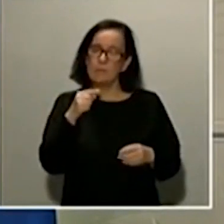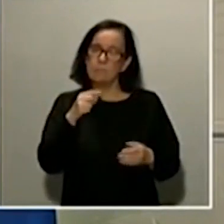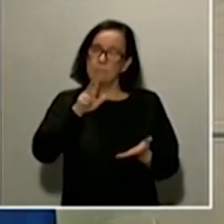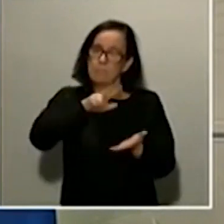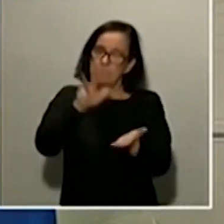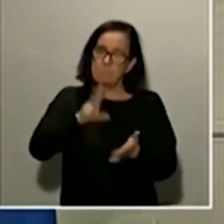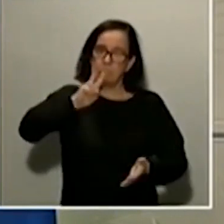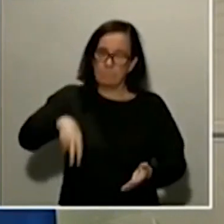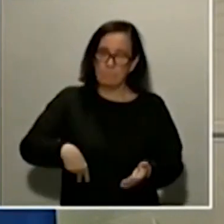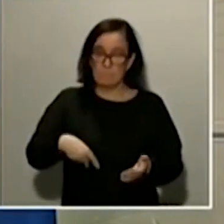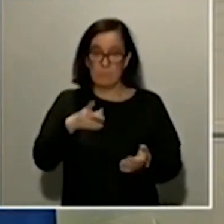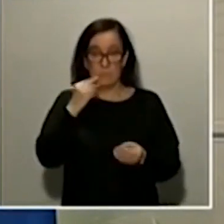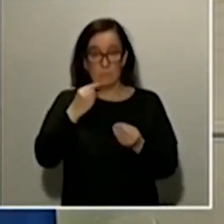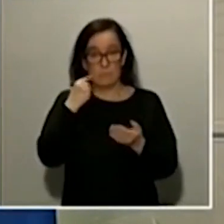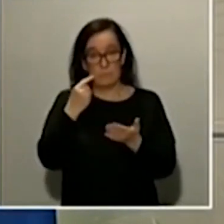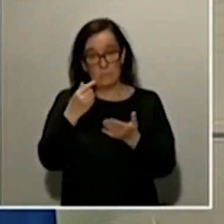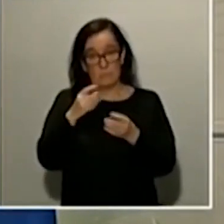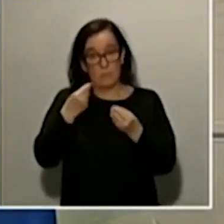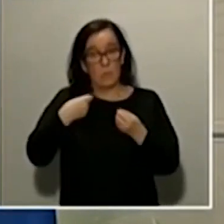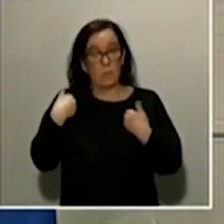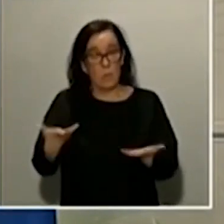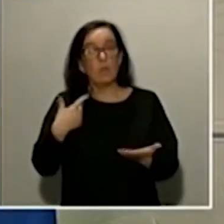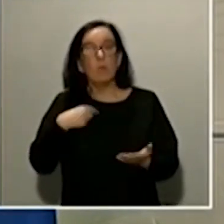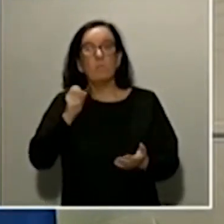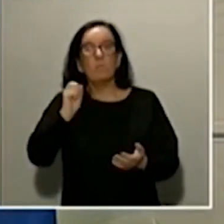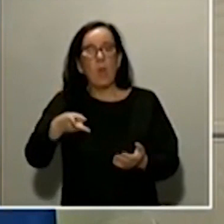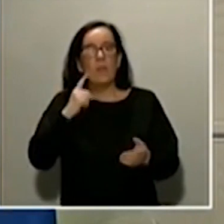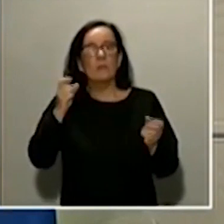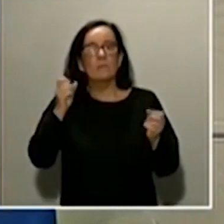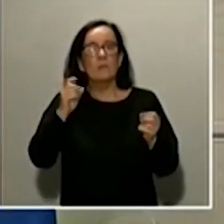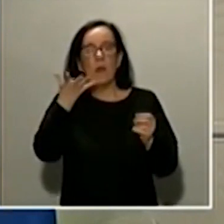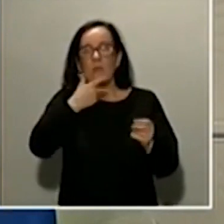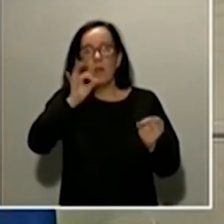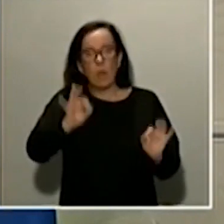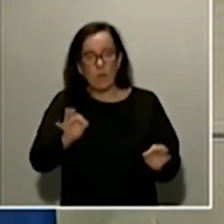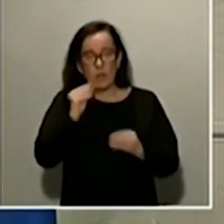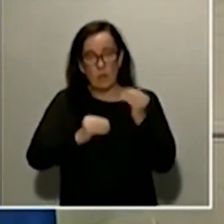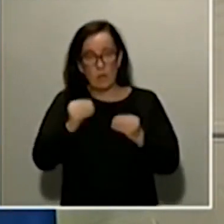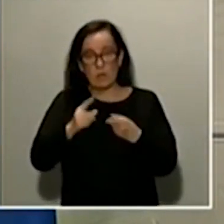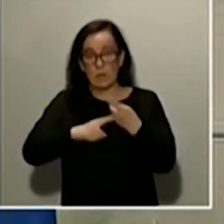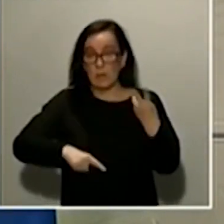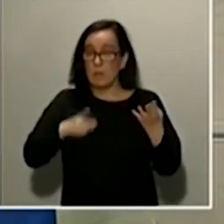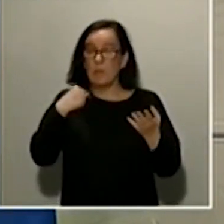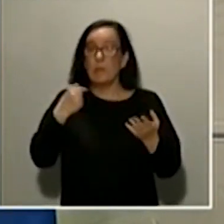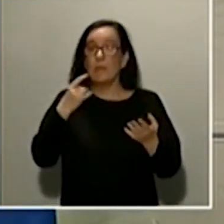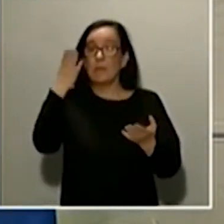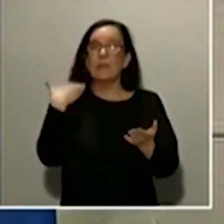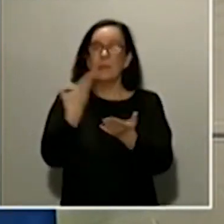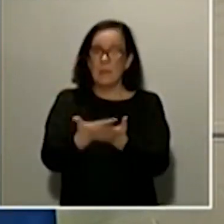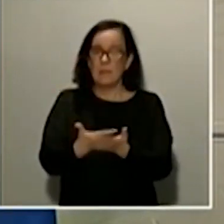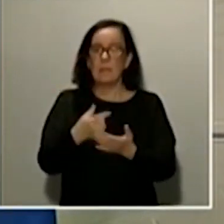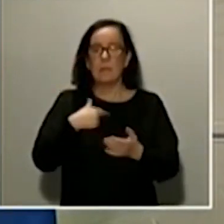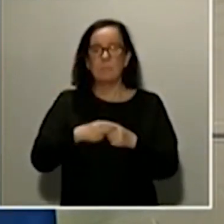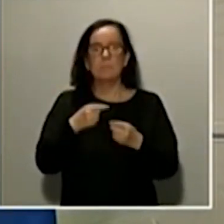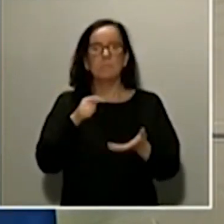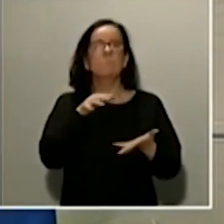estén muy pronto validados y por lo tanto se puedan producir en masa. Estas son las iniciativas que realmente nos van a permitir dar un abastecimiento,